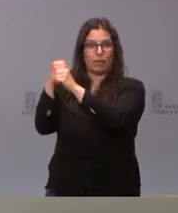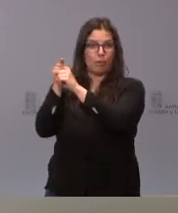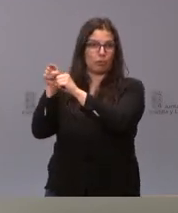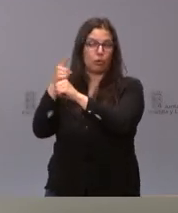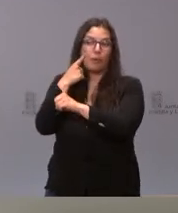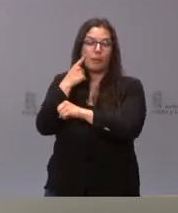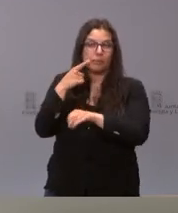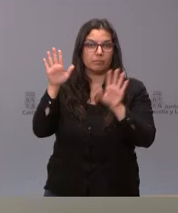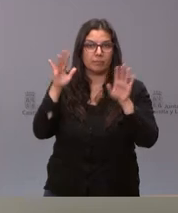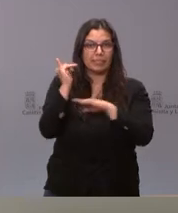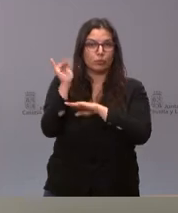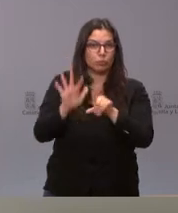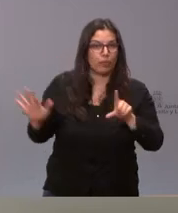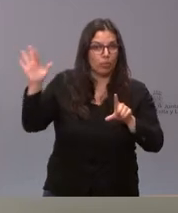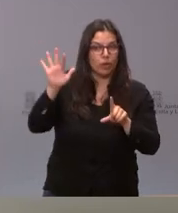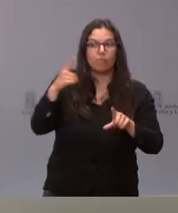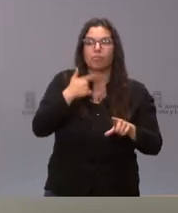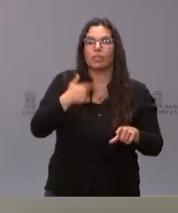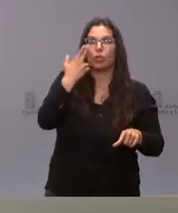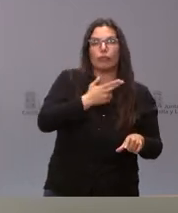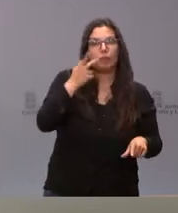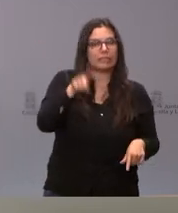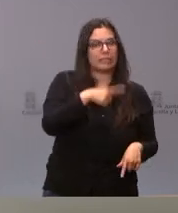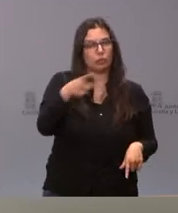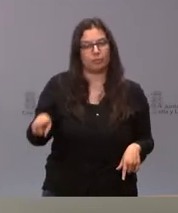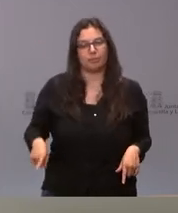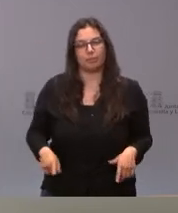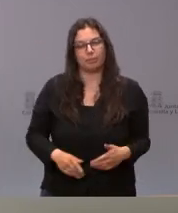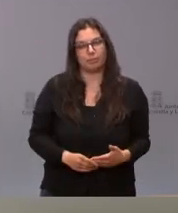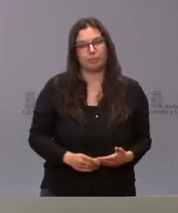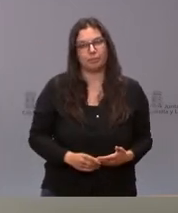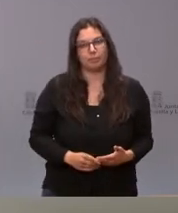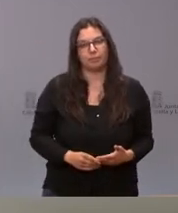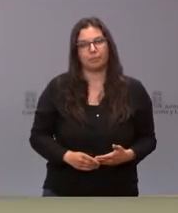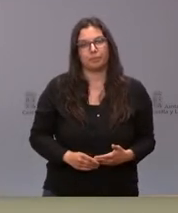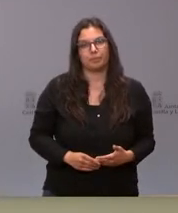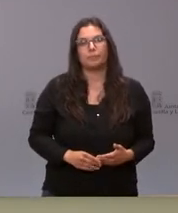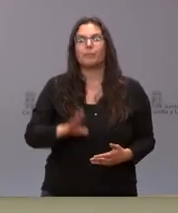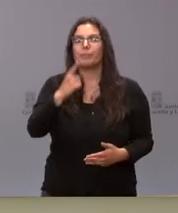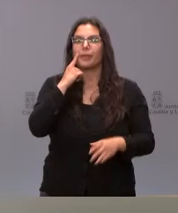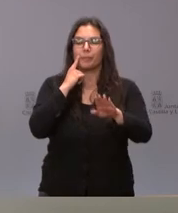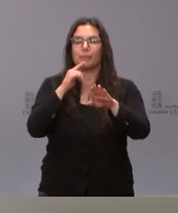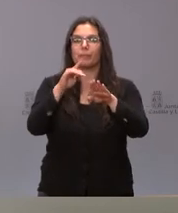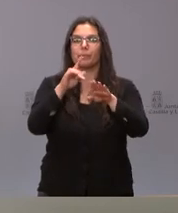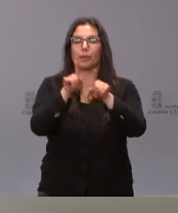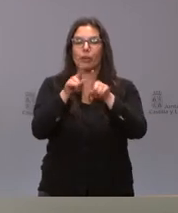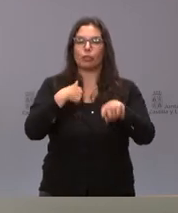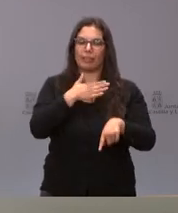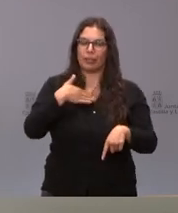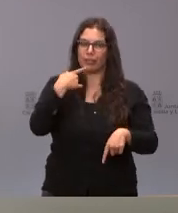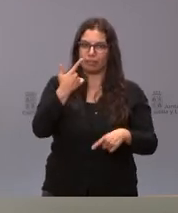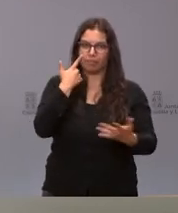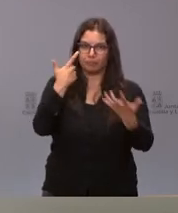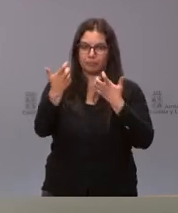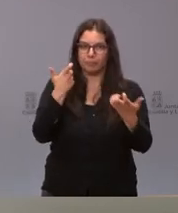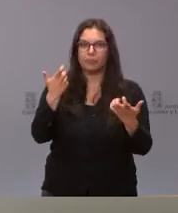espera de que Instituto Nacional nos pueda confirmar en un sentido o en otro resultado en todo caso sí quiero significar que en